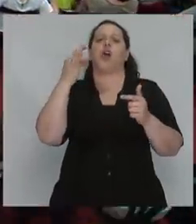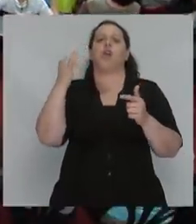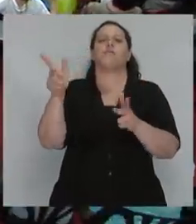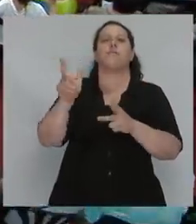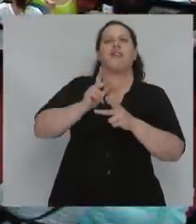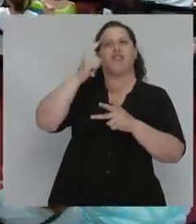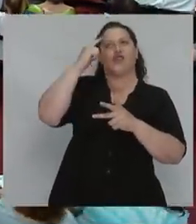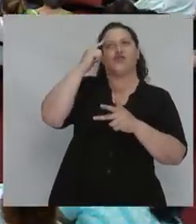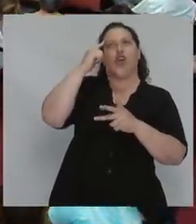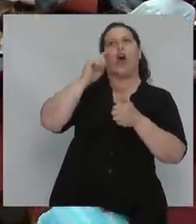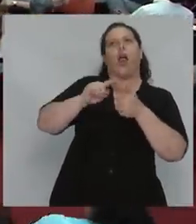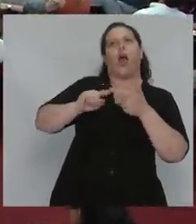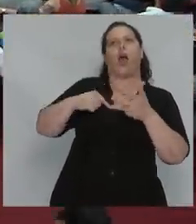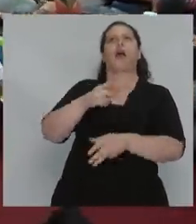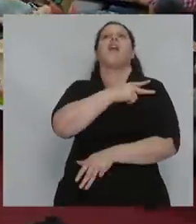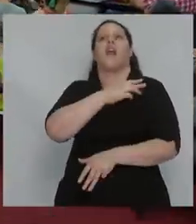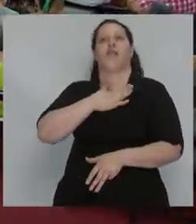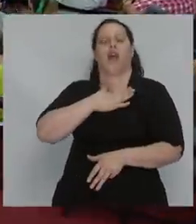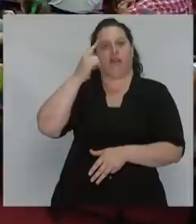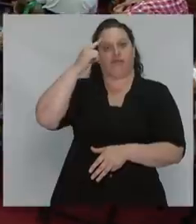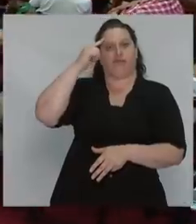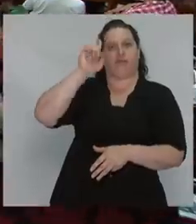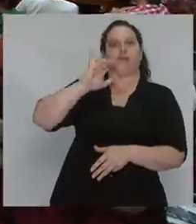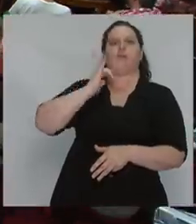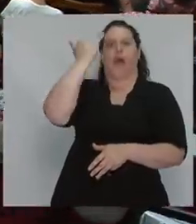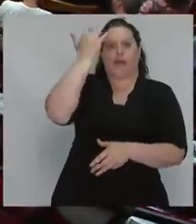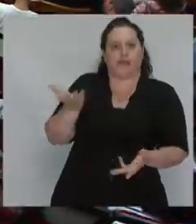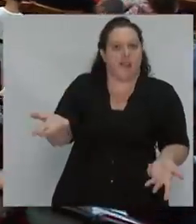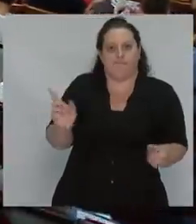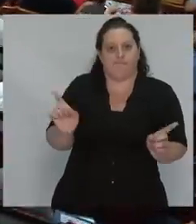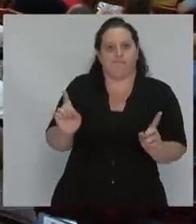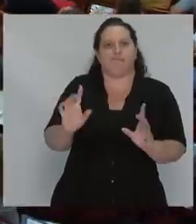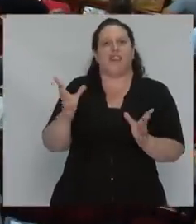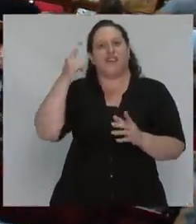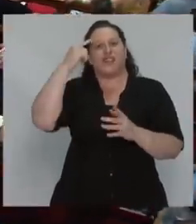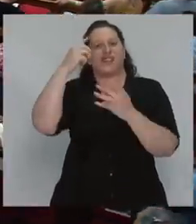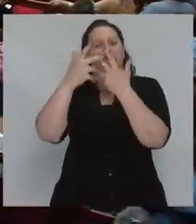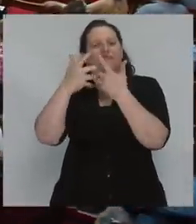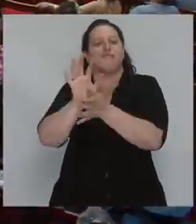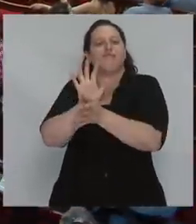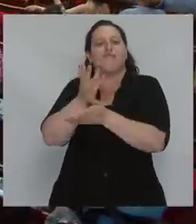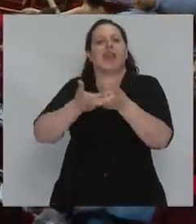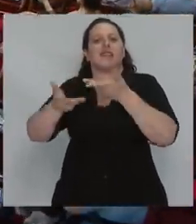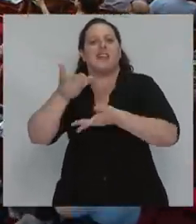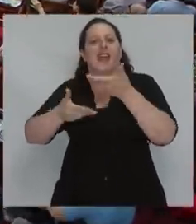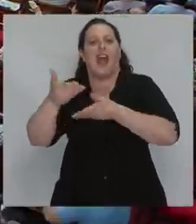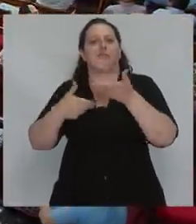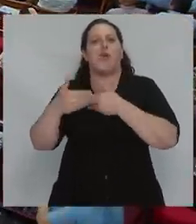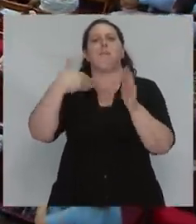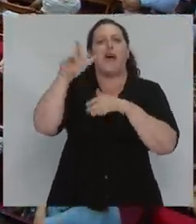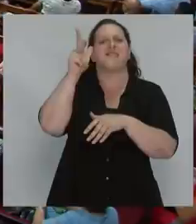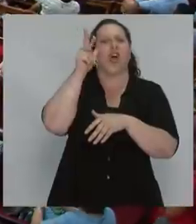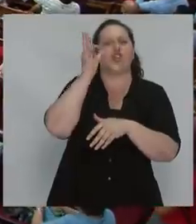neurona que diga que es la jefa. Y entonces, ¿cómo funciona el cerebro? Por un intercambio constante, más de 80 billones de